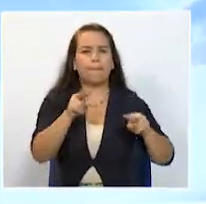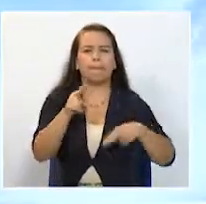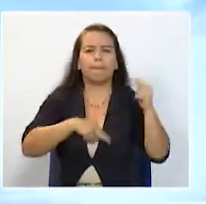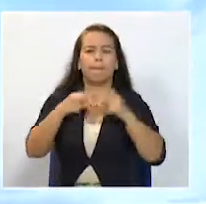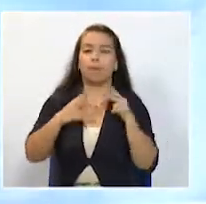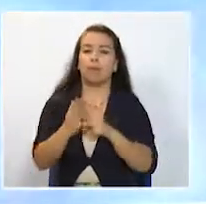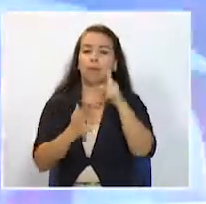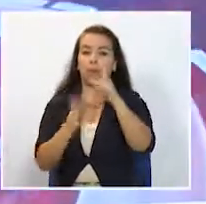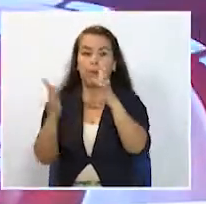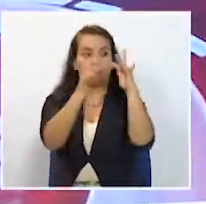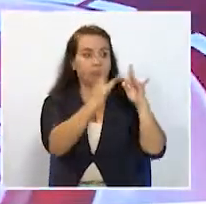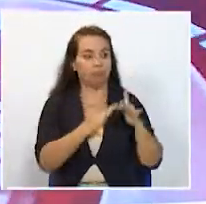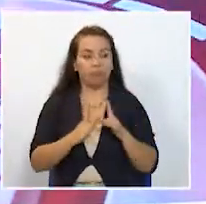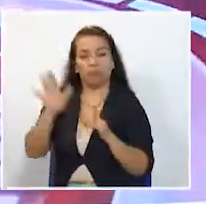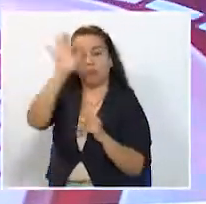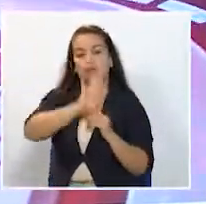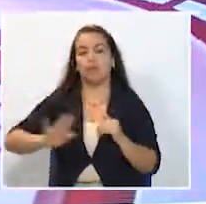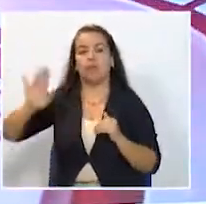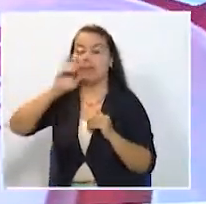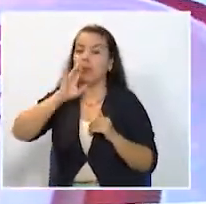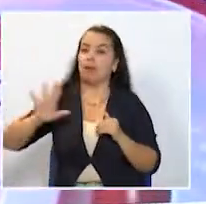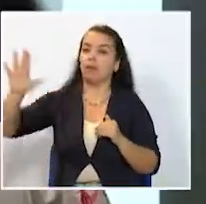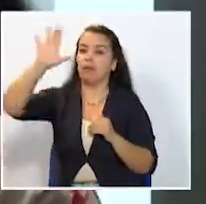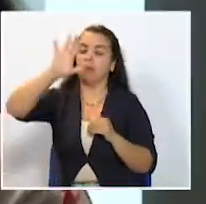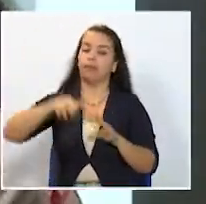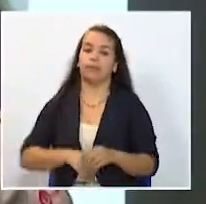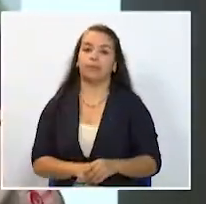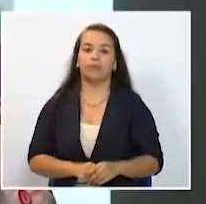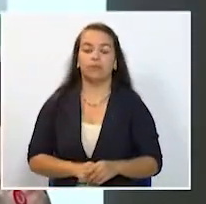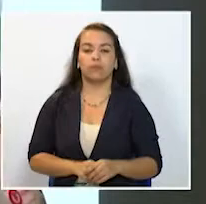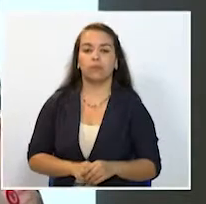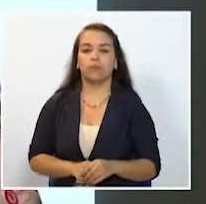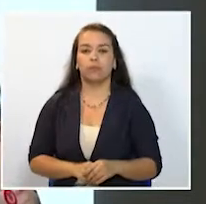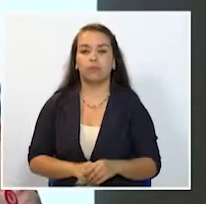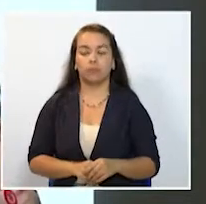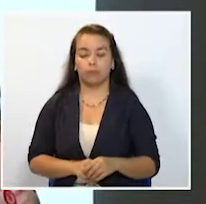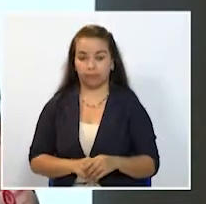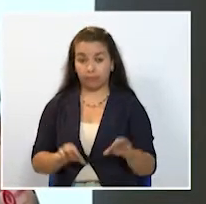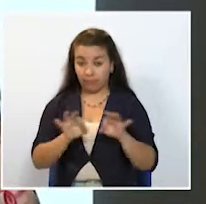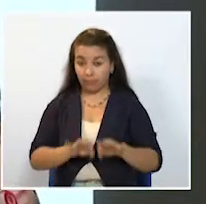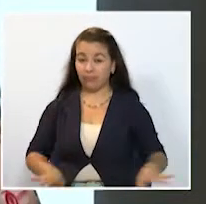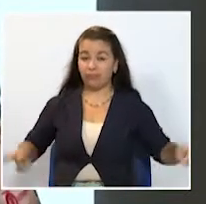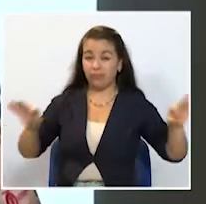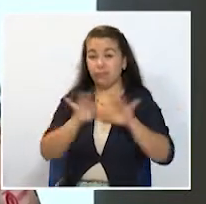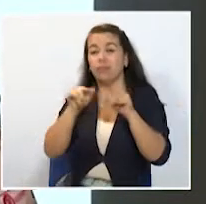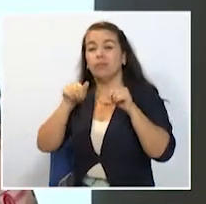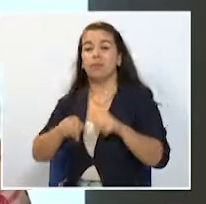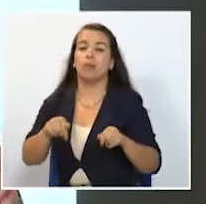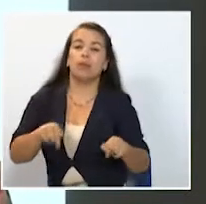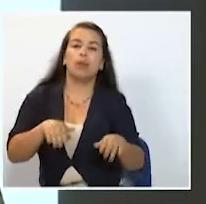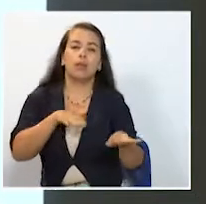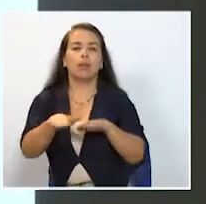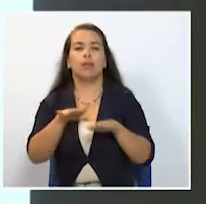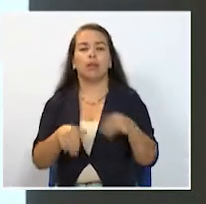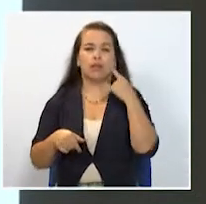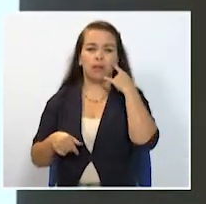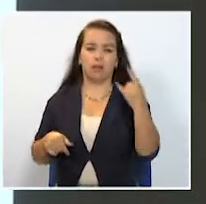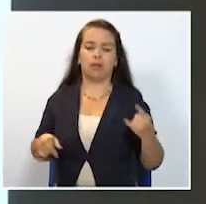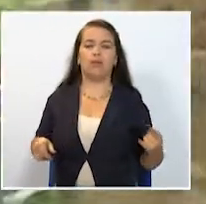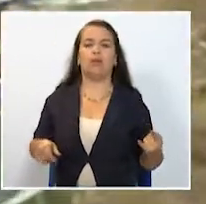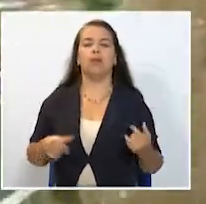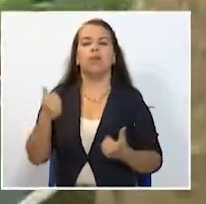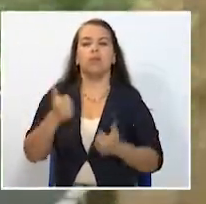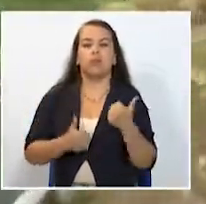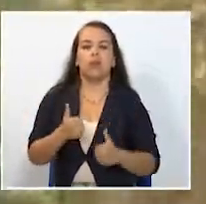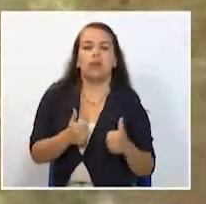conectividad regional y nacional. Una de las vías importantes que ya tienen viabilidad y que son de interés regional es la vía